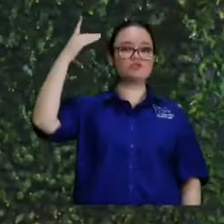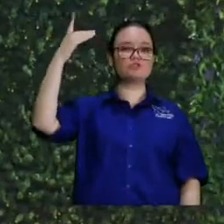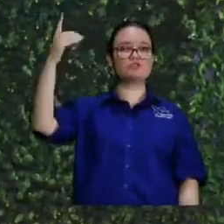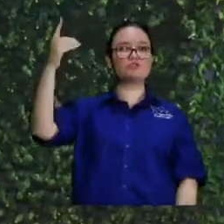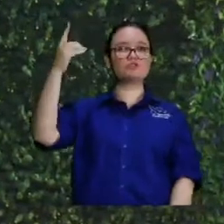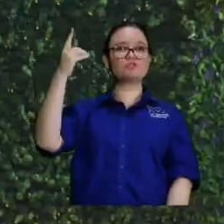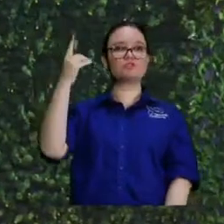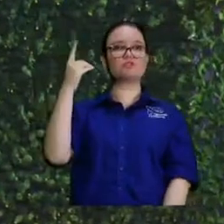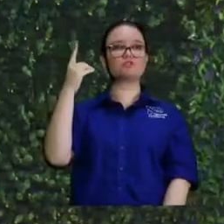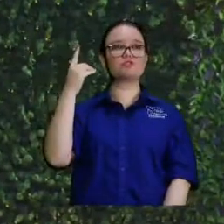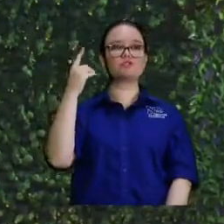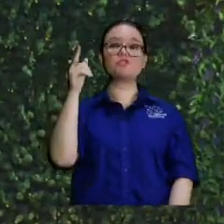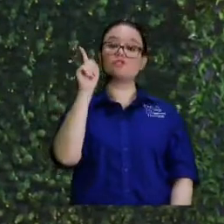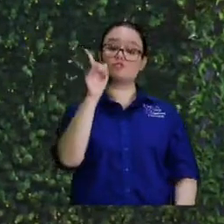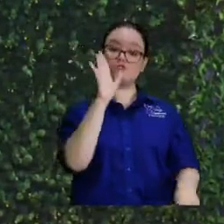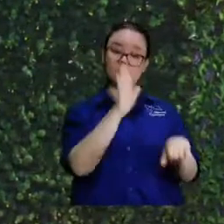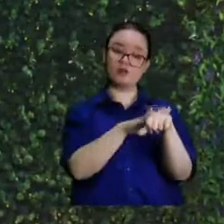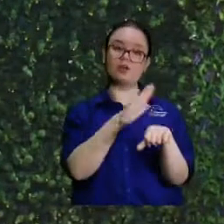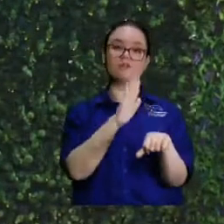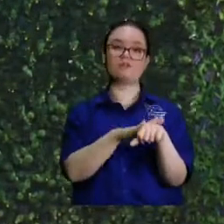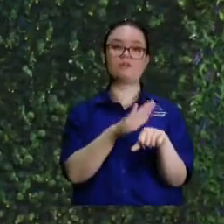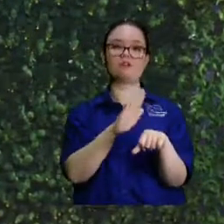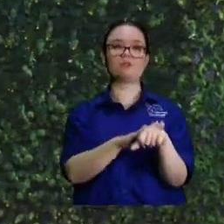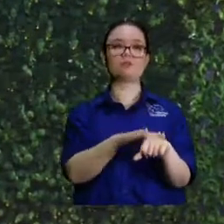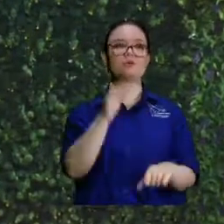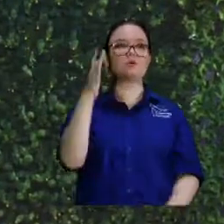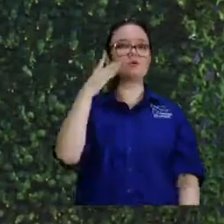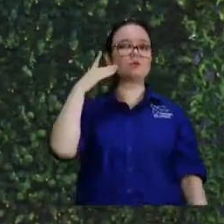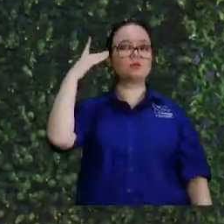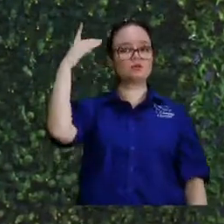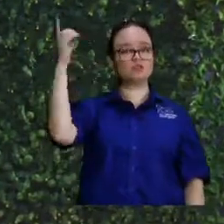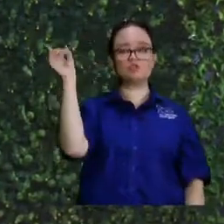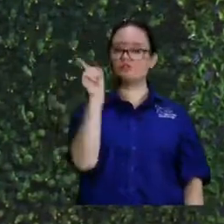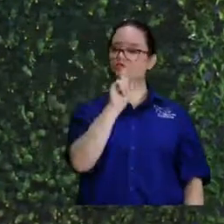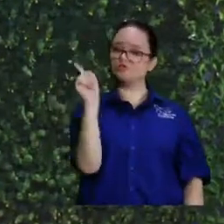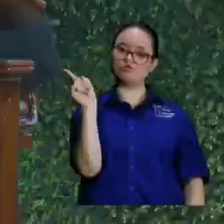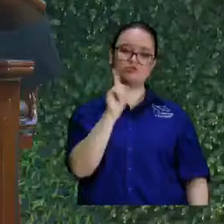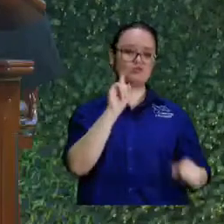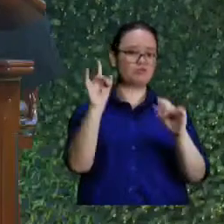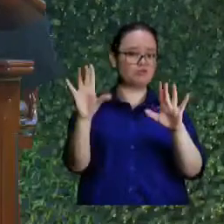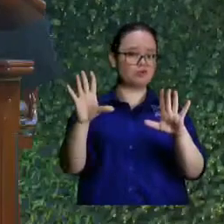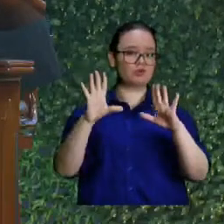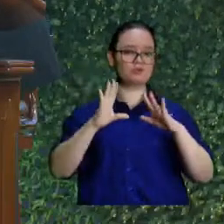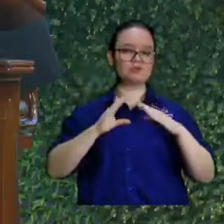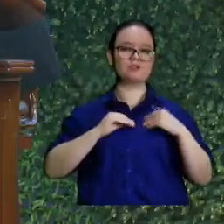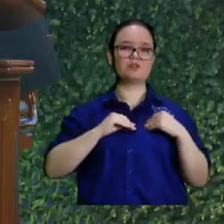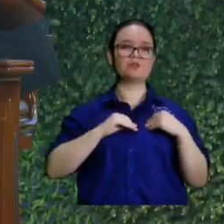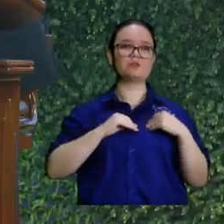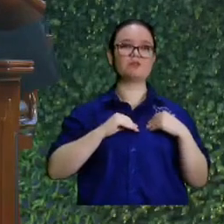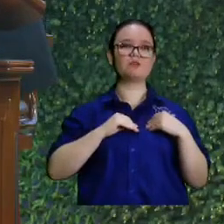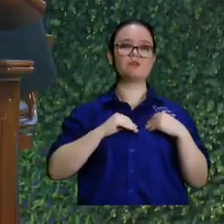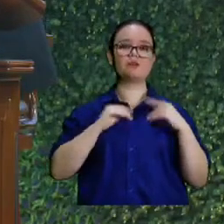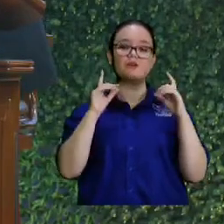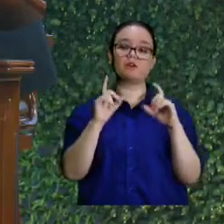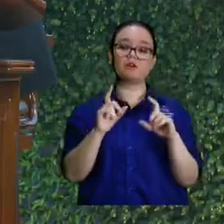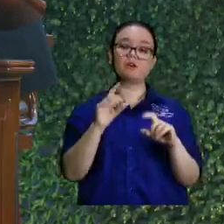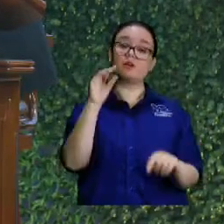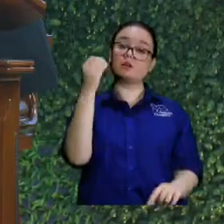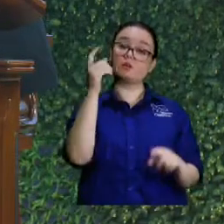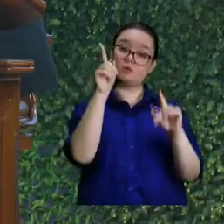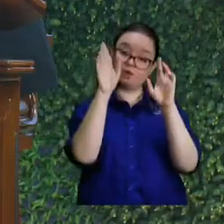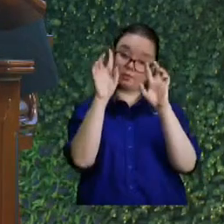amenaza es una advertencia Dios no tolera que le toquen a la niña de sus ojos